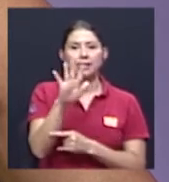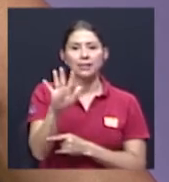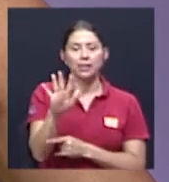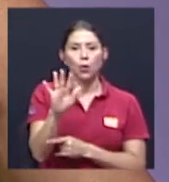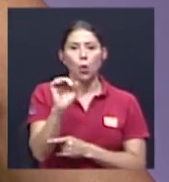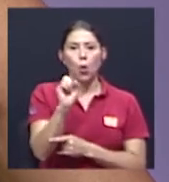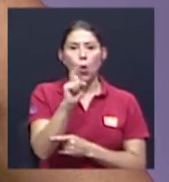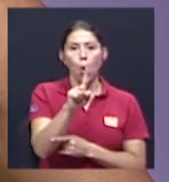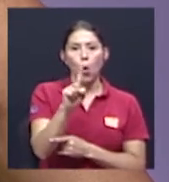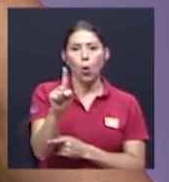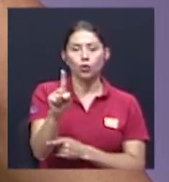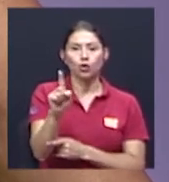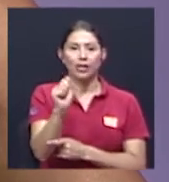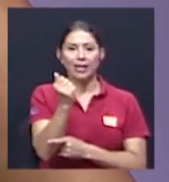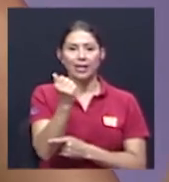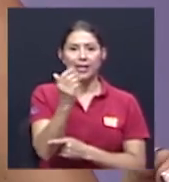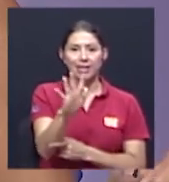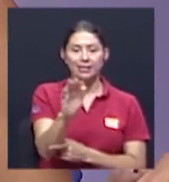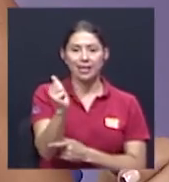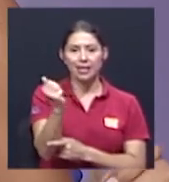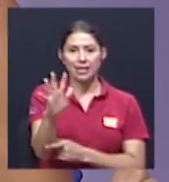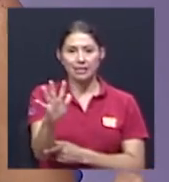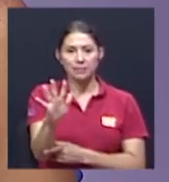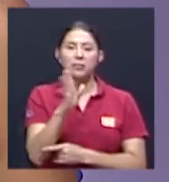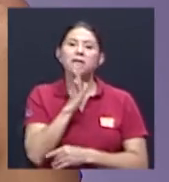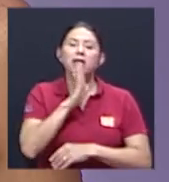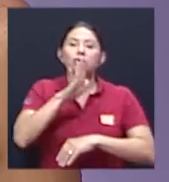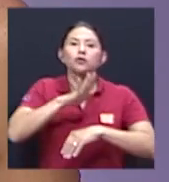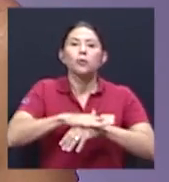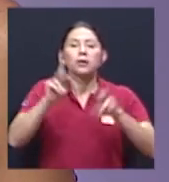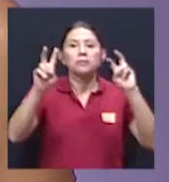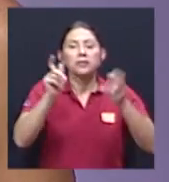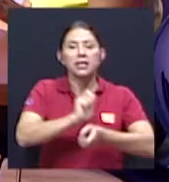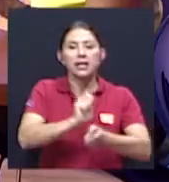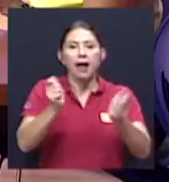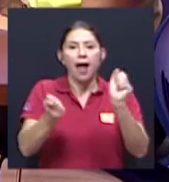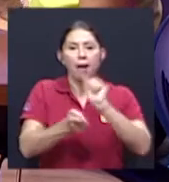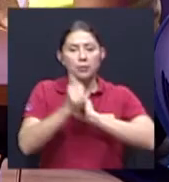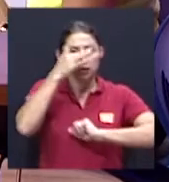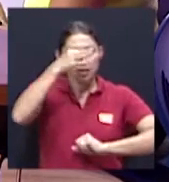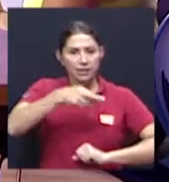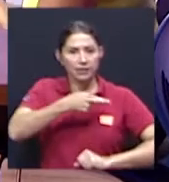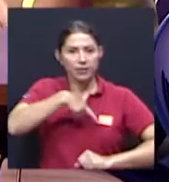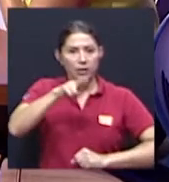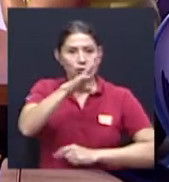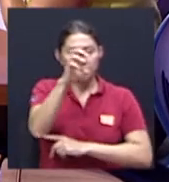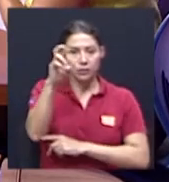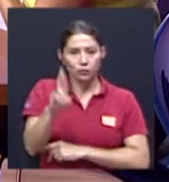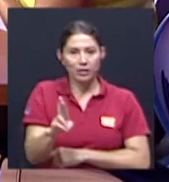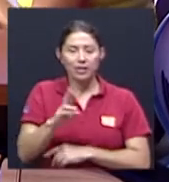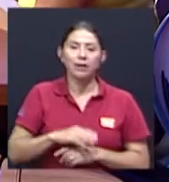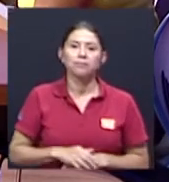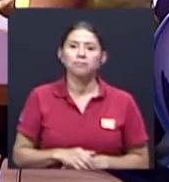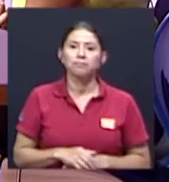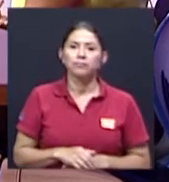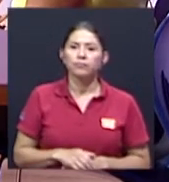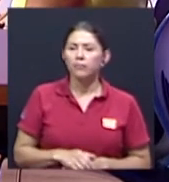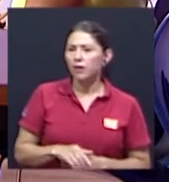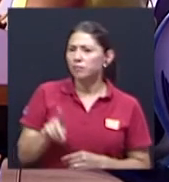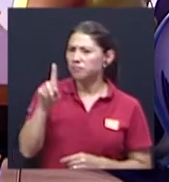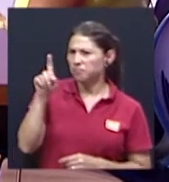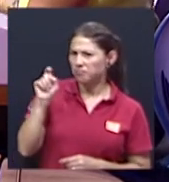conversando sobre los cambios en las creencias religiosas en Costa Rica. Laura, ¿encontró usted alguna